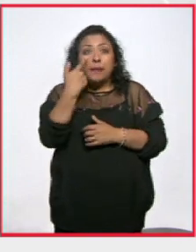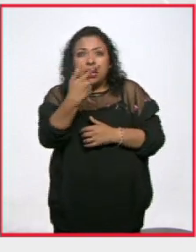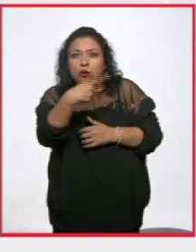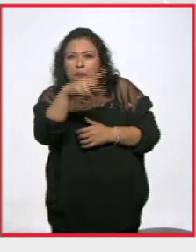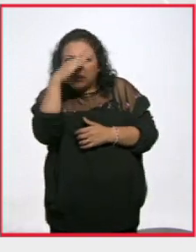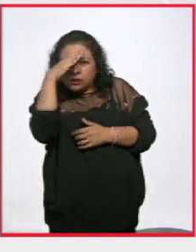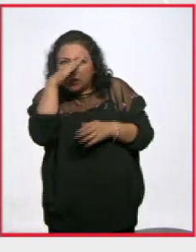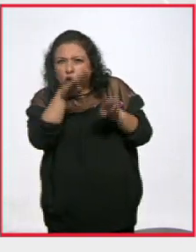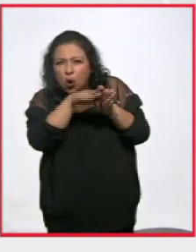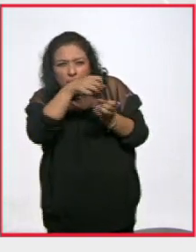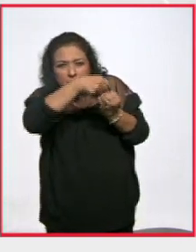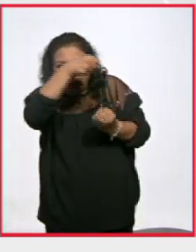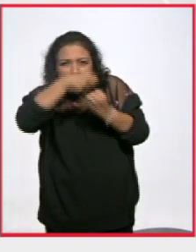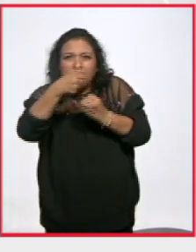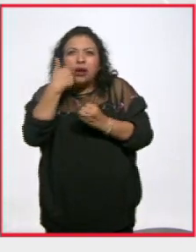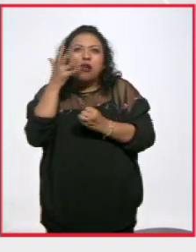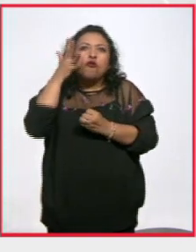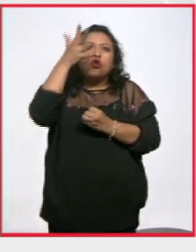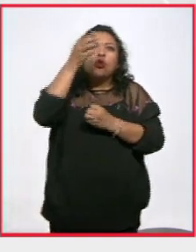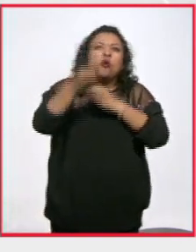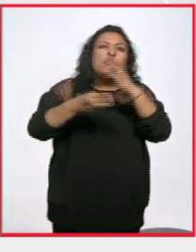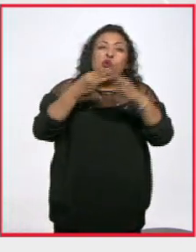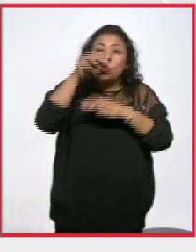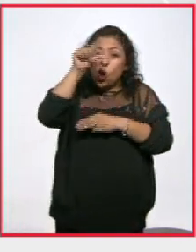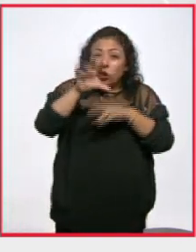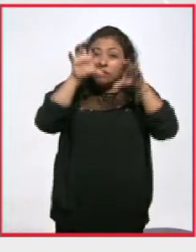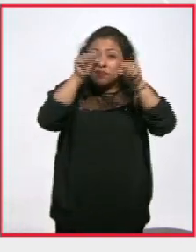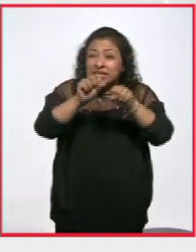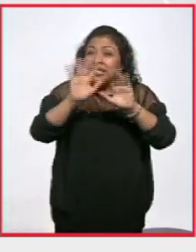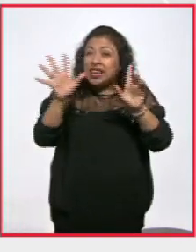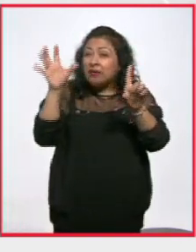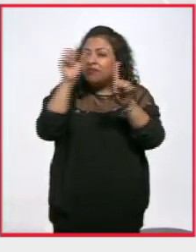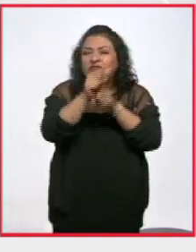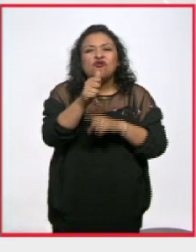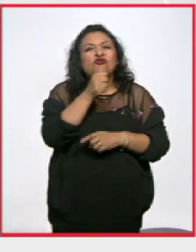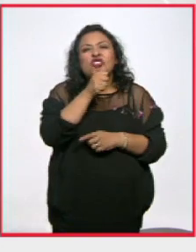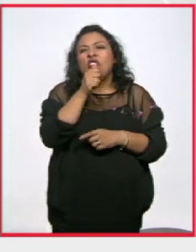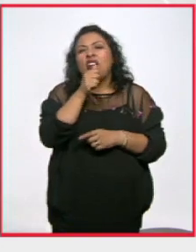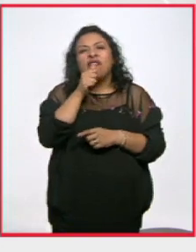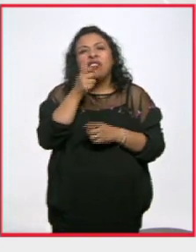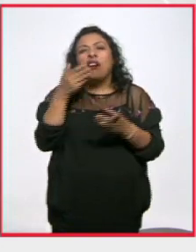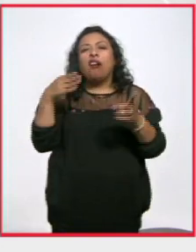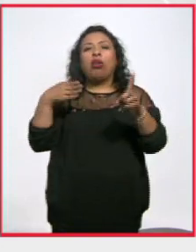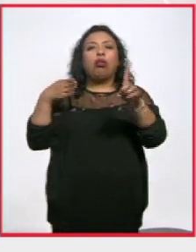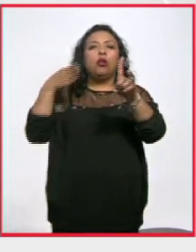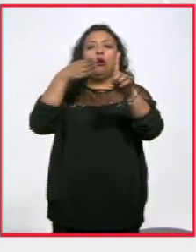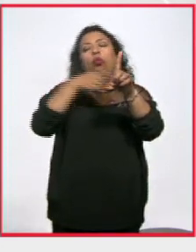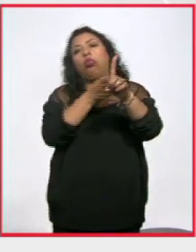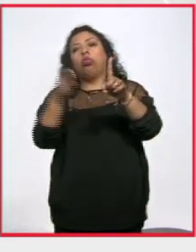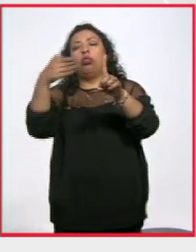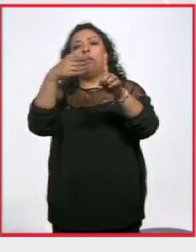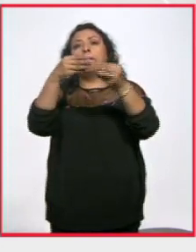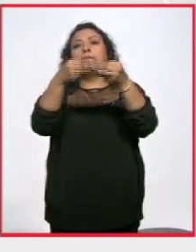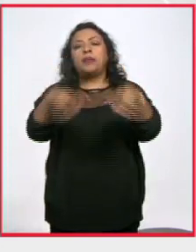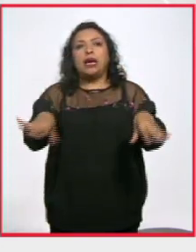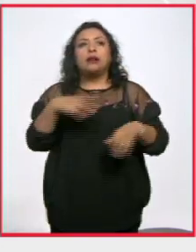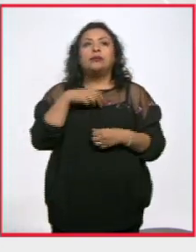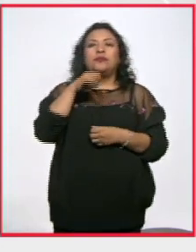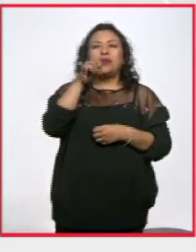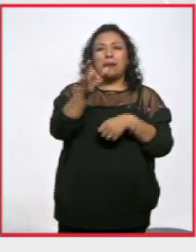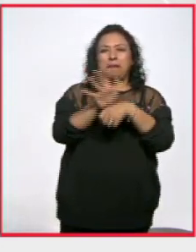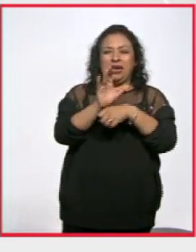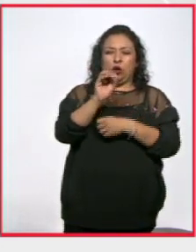pensaban y cómo querían un mundo que todavía no logramos tener y que se perdió en el camino. Sí, porque justamente Olimpia